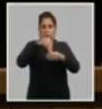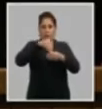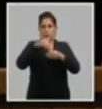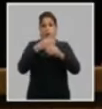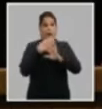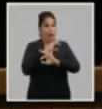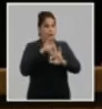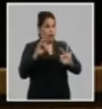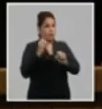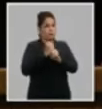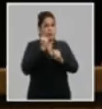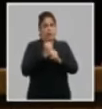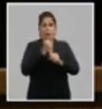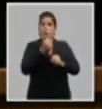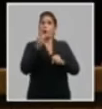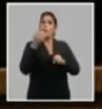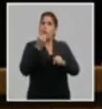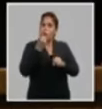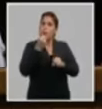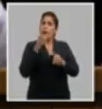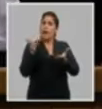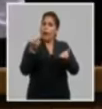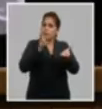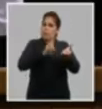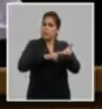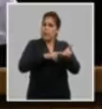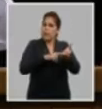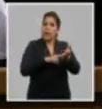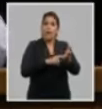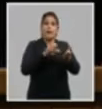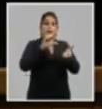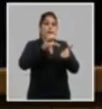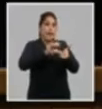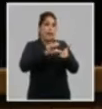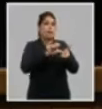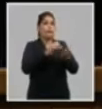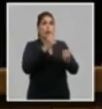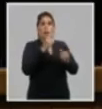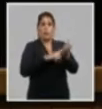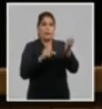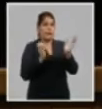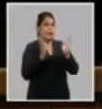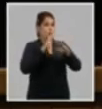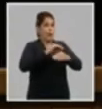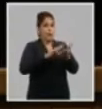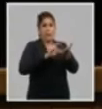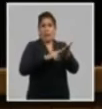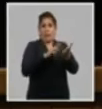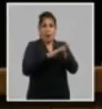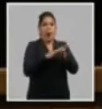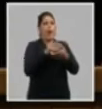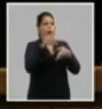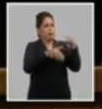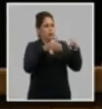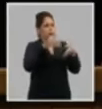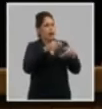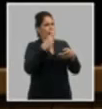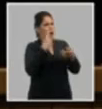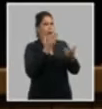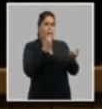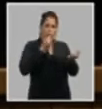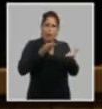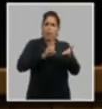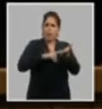énfasis en la labor de captación en los centros sin estructura partidista los militantes de la unión de jóvenes